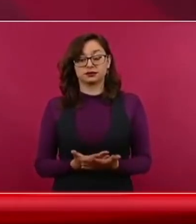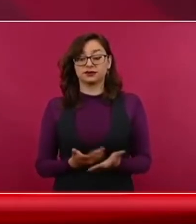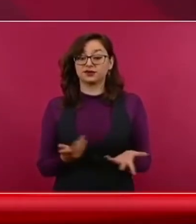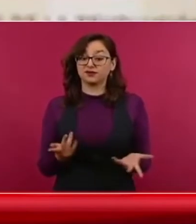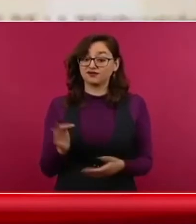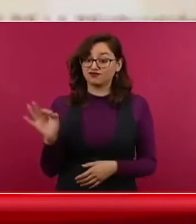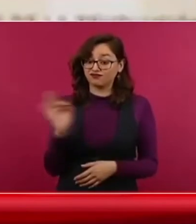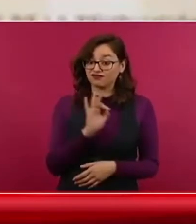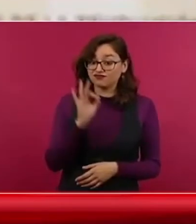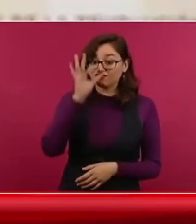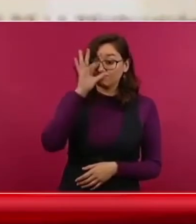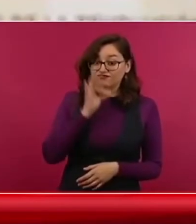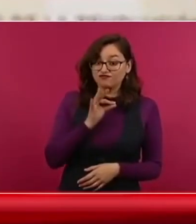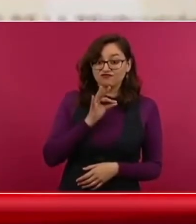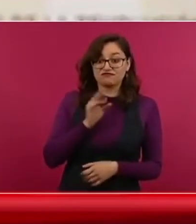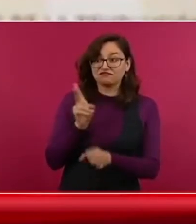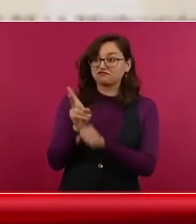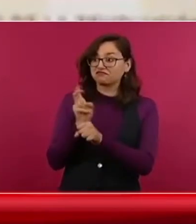logra,